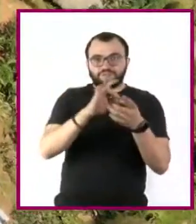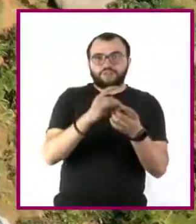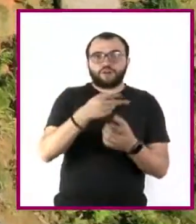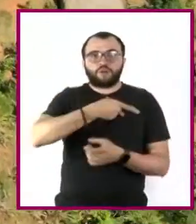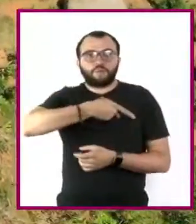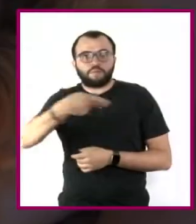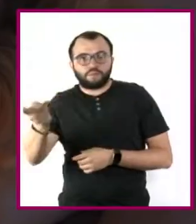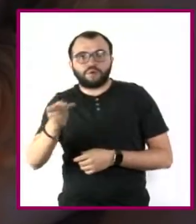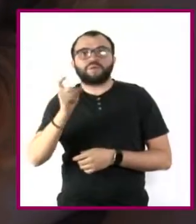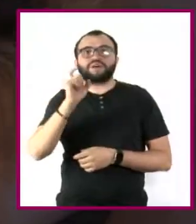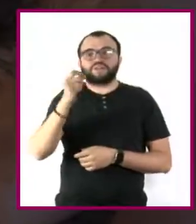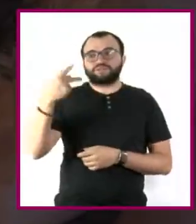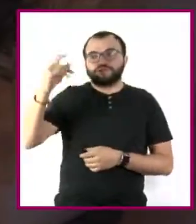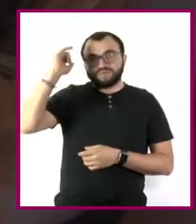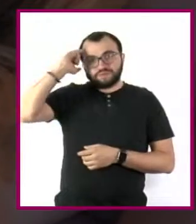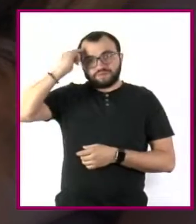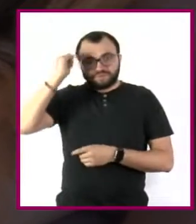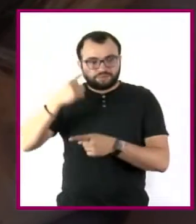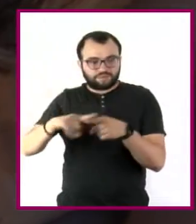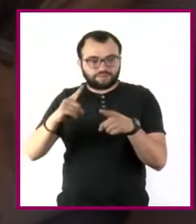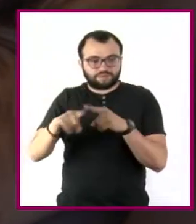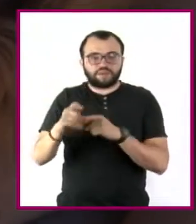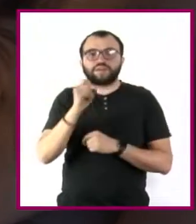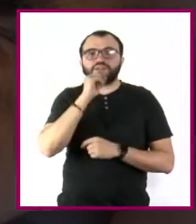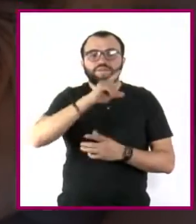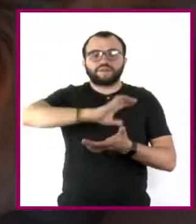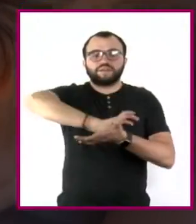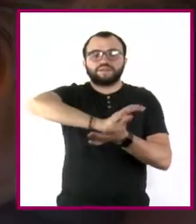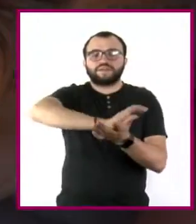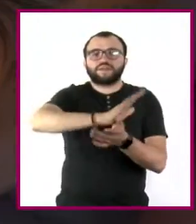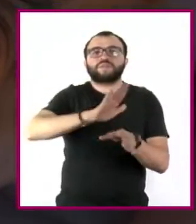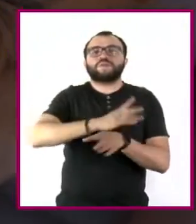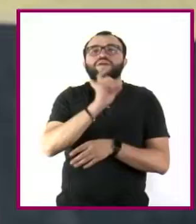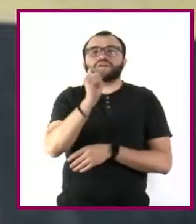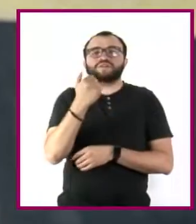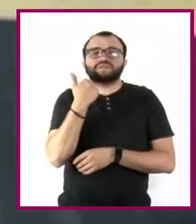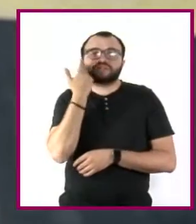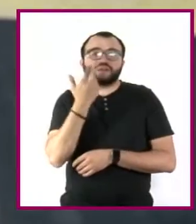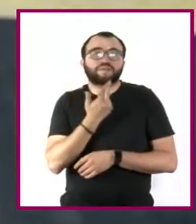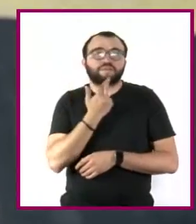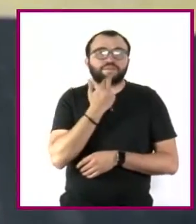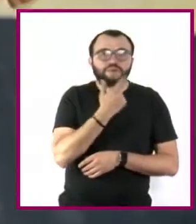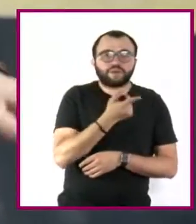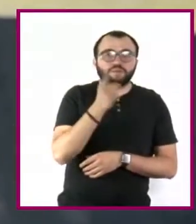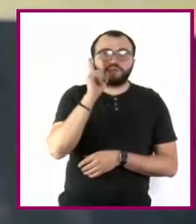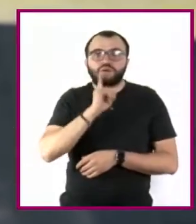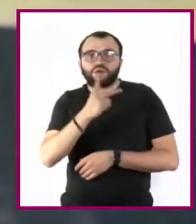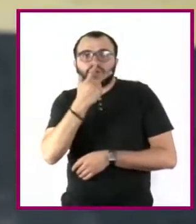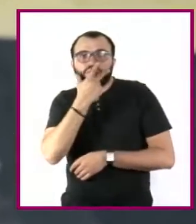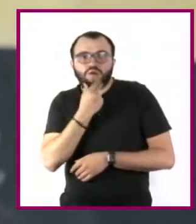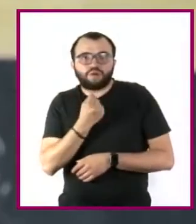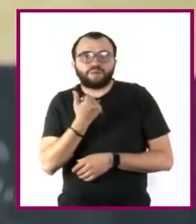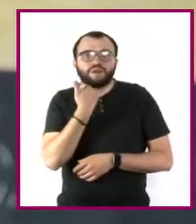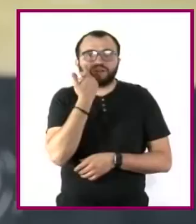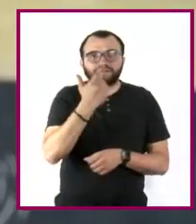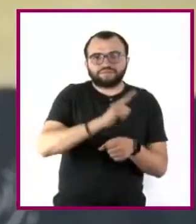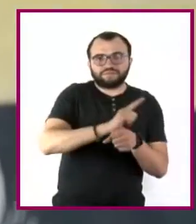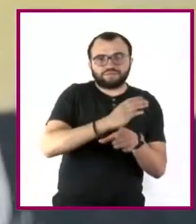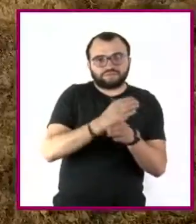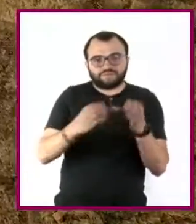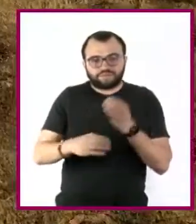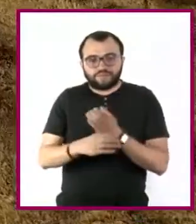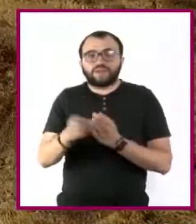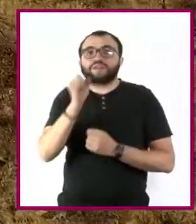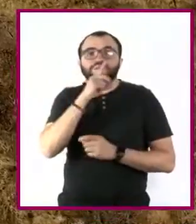étnico de las personas. También hablaremos de la discriminación debido a la preferencia sexual. tendremos a un experto en el tema desde la visión de las